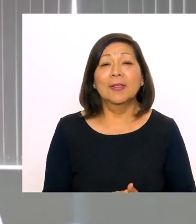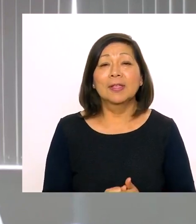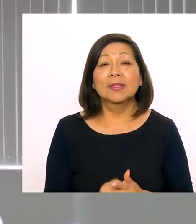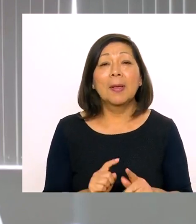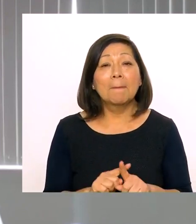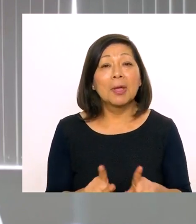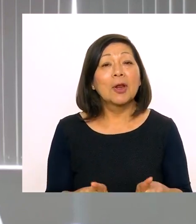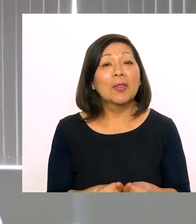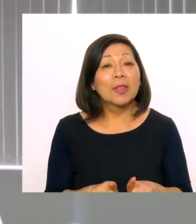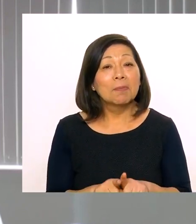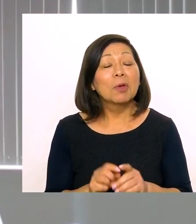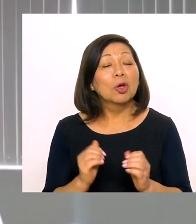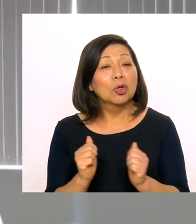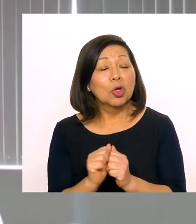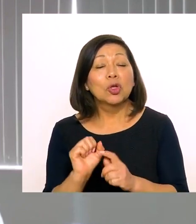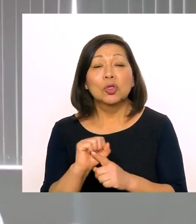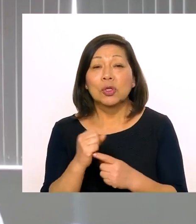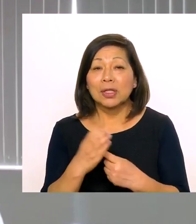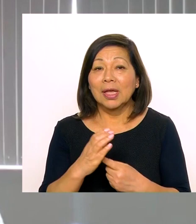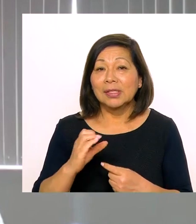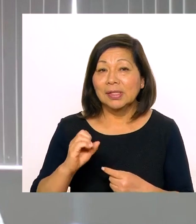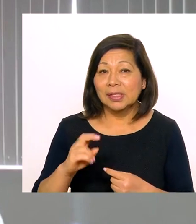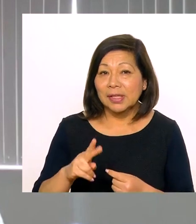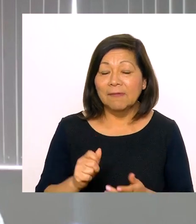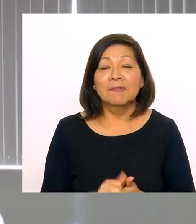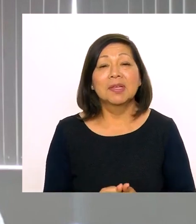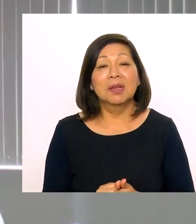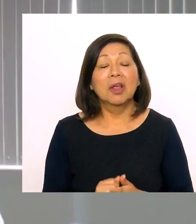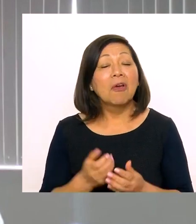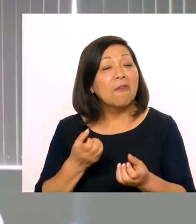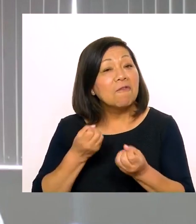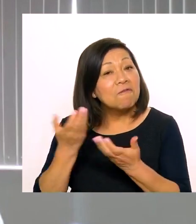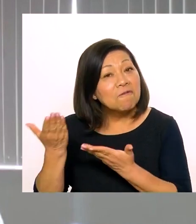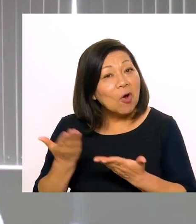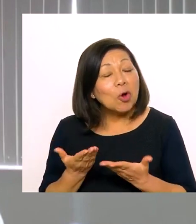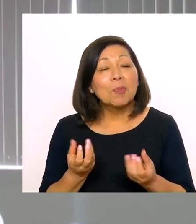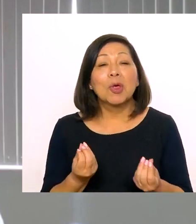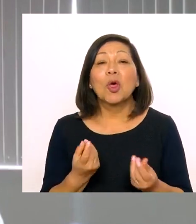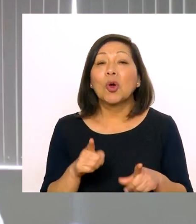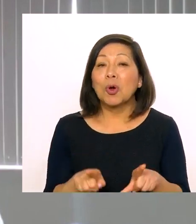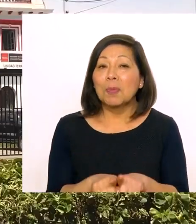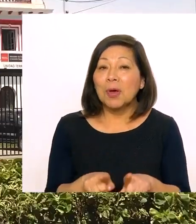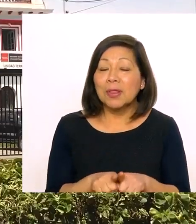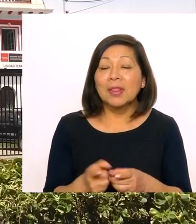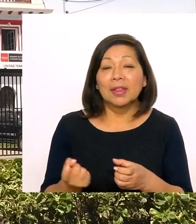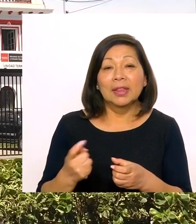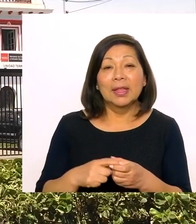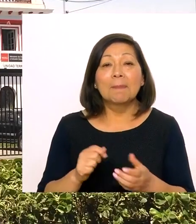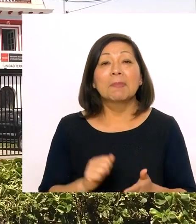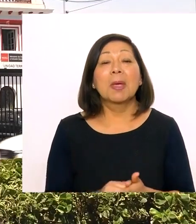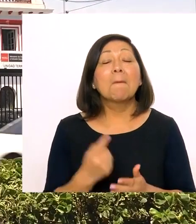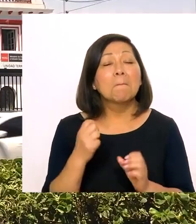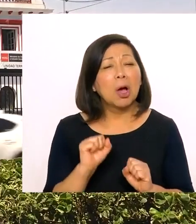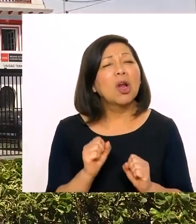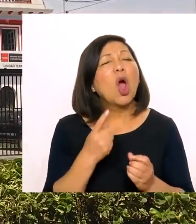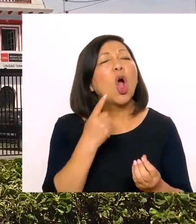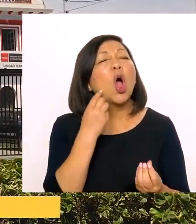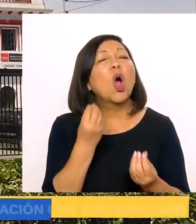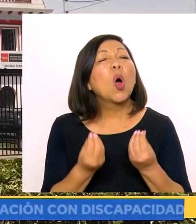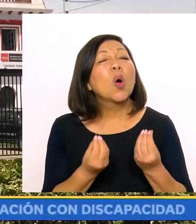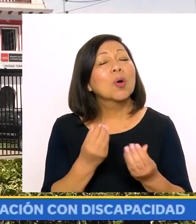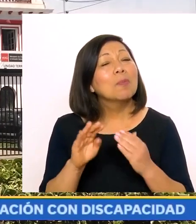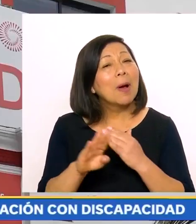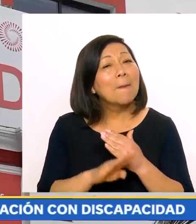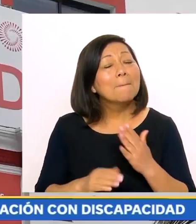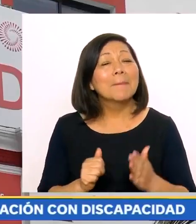labor que viene desarrollando CONADIS. Y en diálogos con la sociedad civil y viendo todo el mapa de información, hemos hecho un ranking